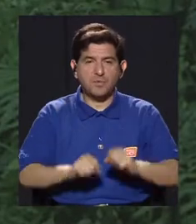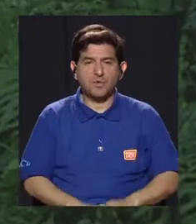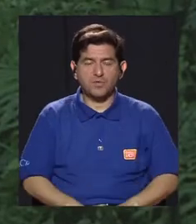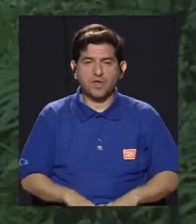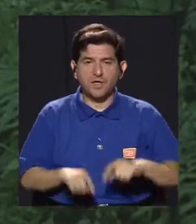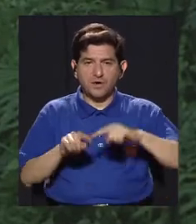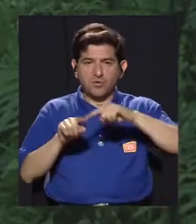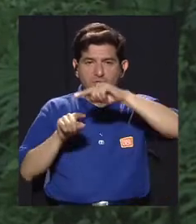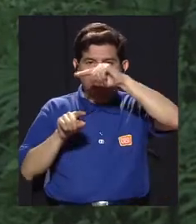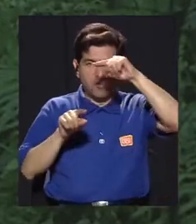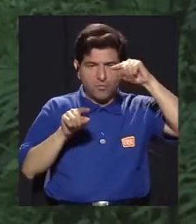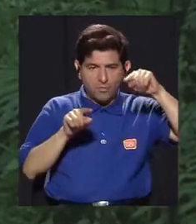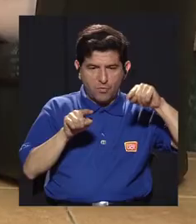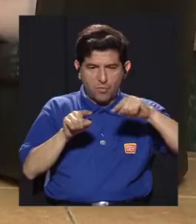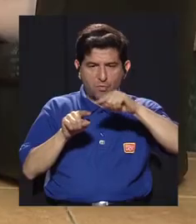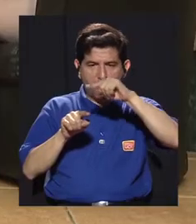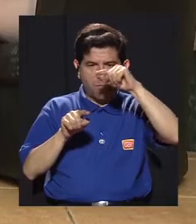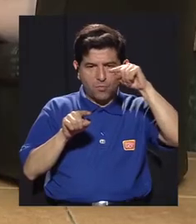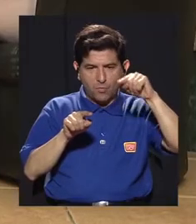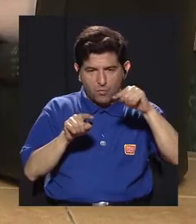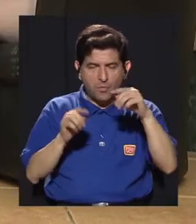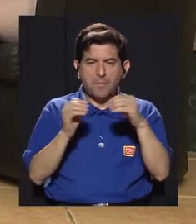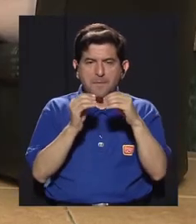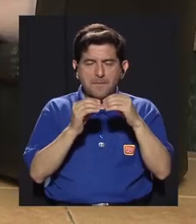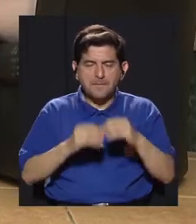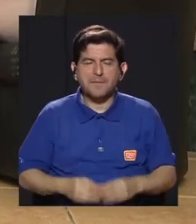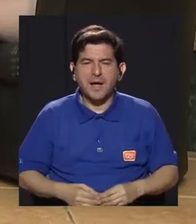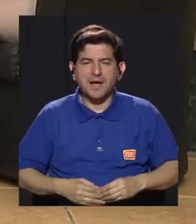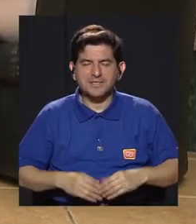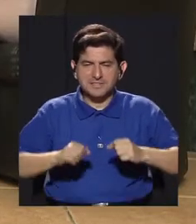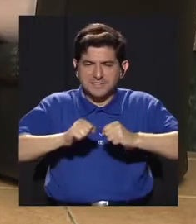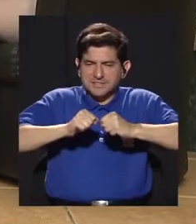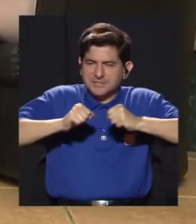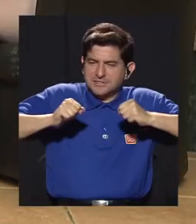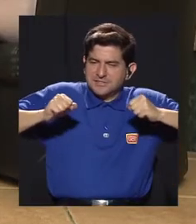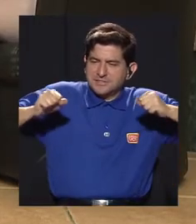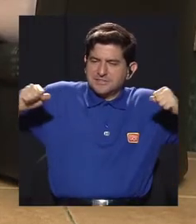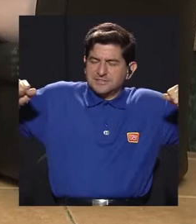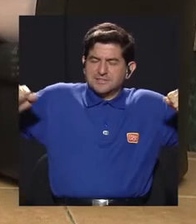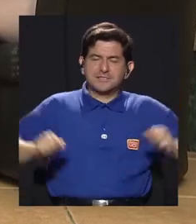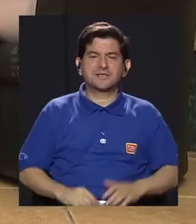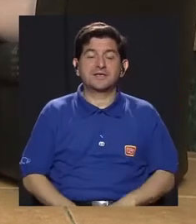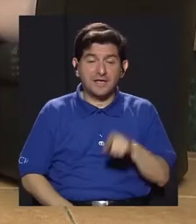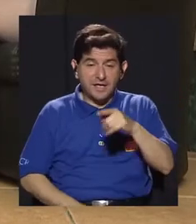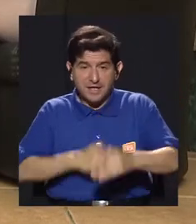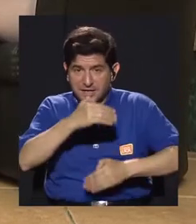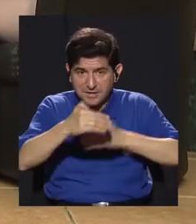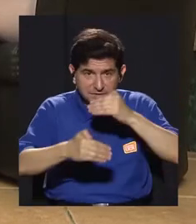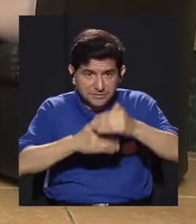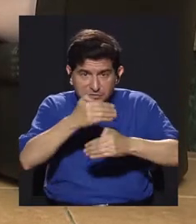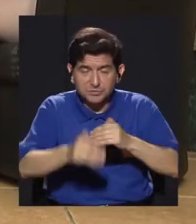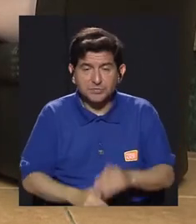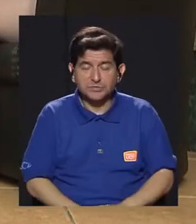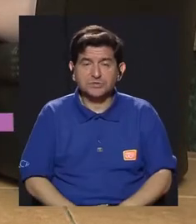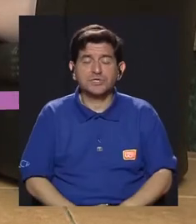espirales y de que haga como más estiramiento, ¿verdad? Como movimientos en espiral y en estiramiento que son muy